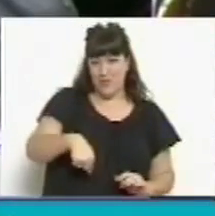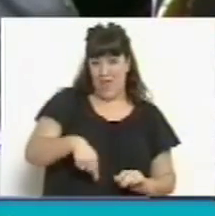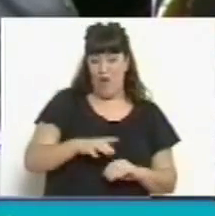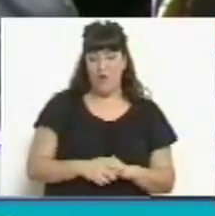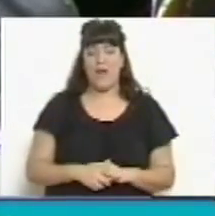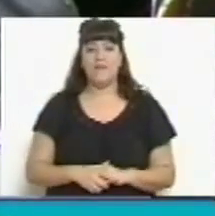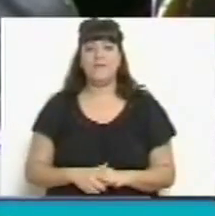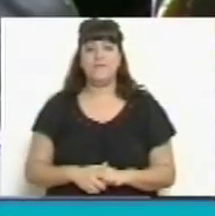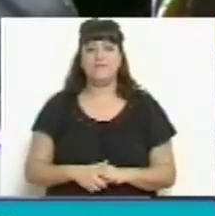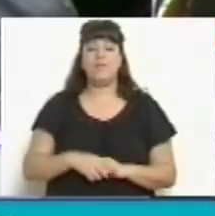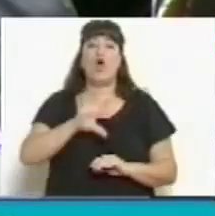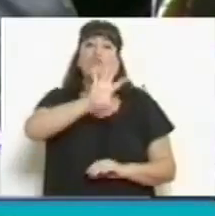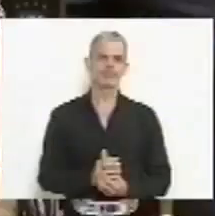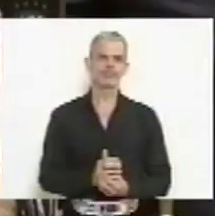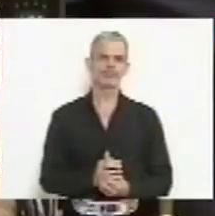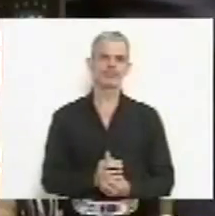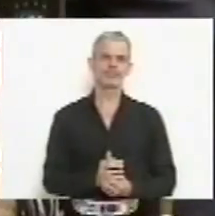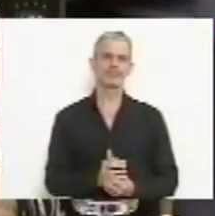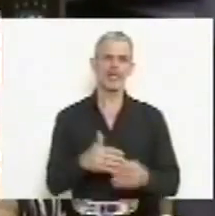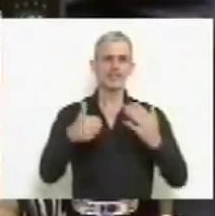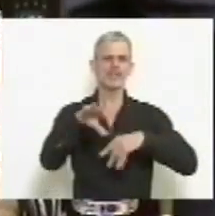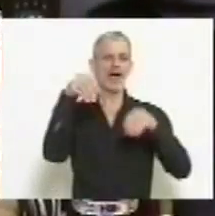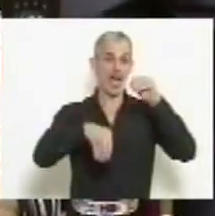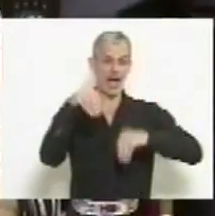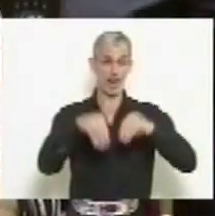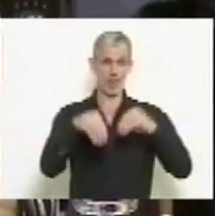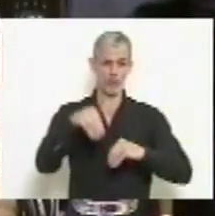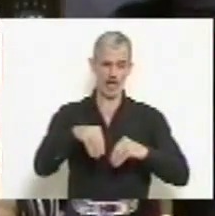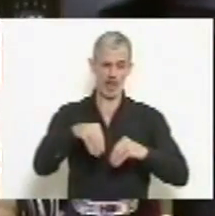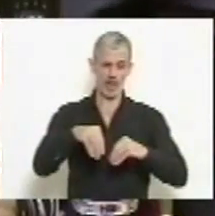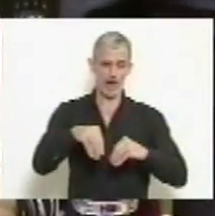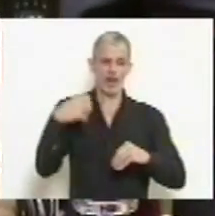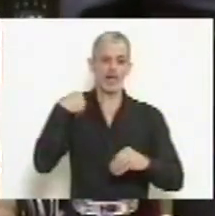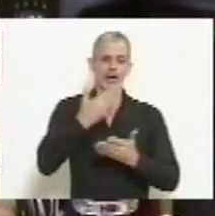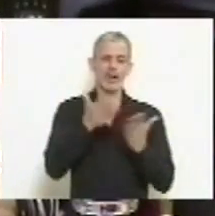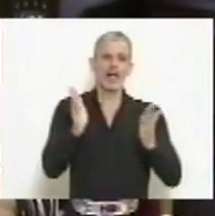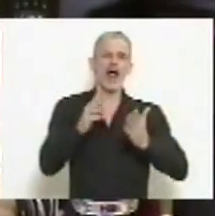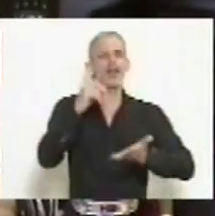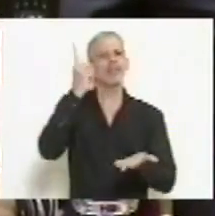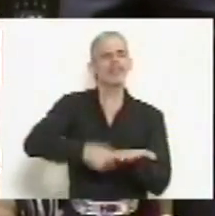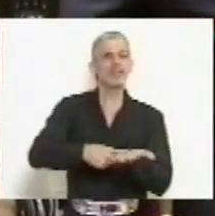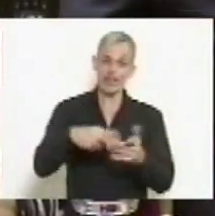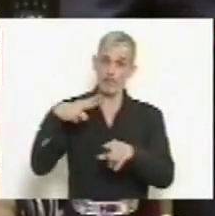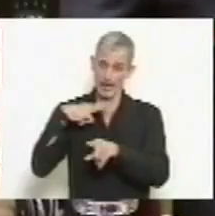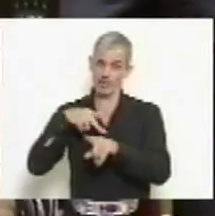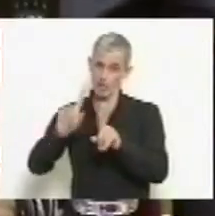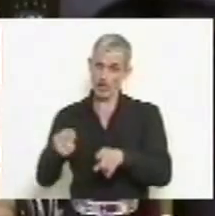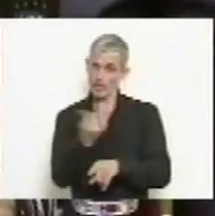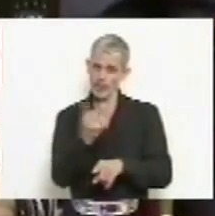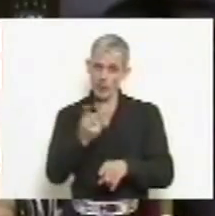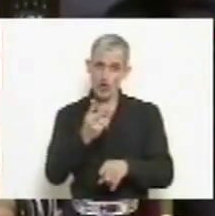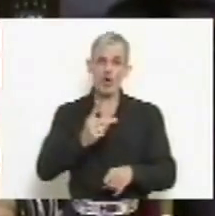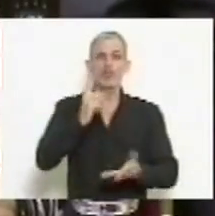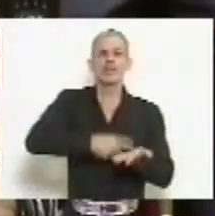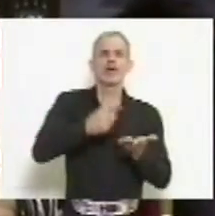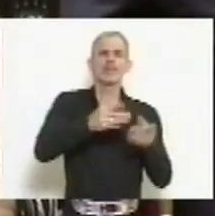6 provincias. Se va a votar en general el dictamen, y en particular el